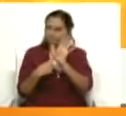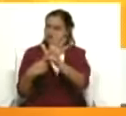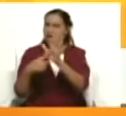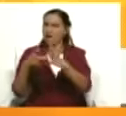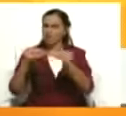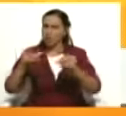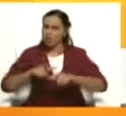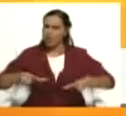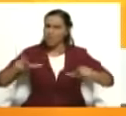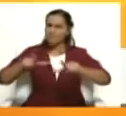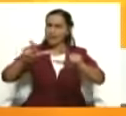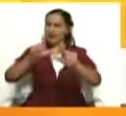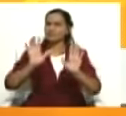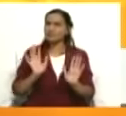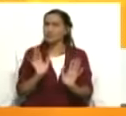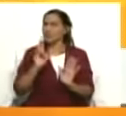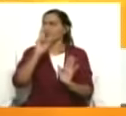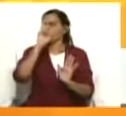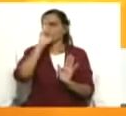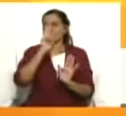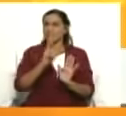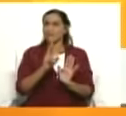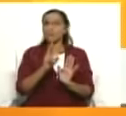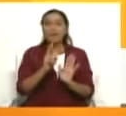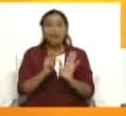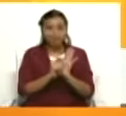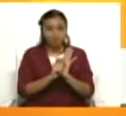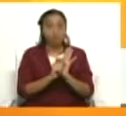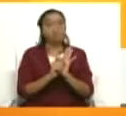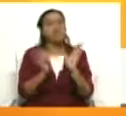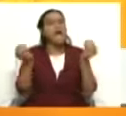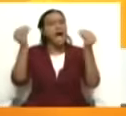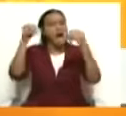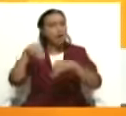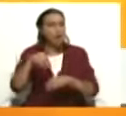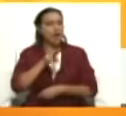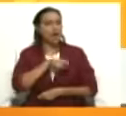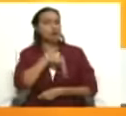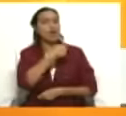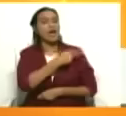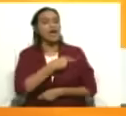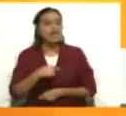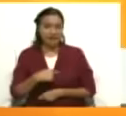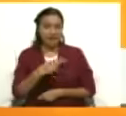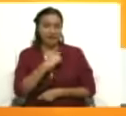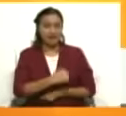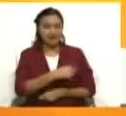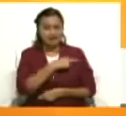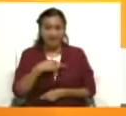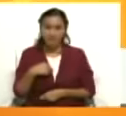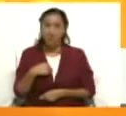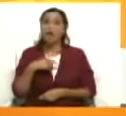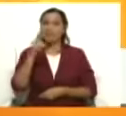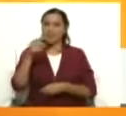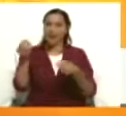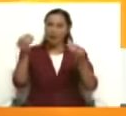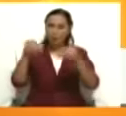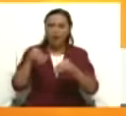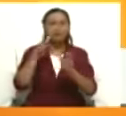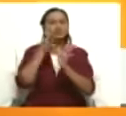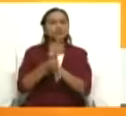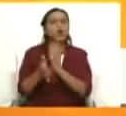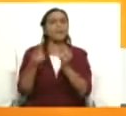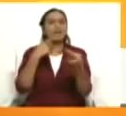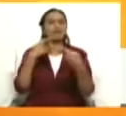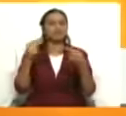sagrado de ellos, el respeto por el Acuerdo de Ginebra para la defensa de nuestro derecho sobre la Guayana Esequiba. Y en este caso